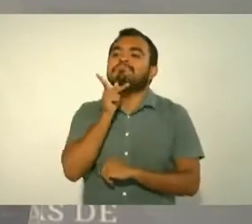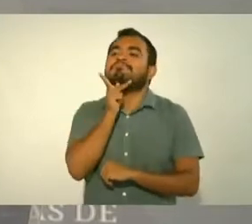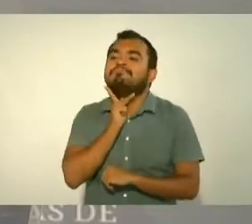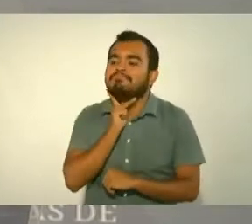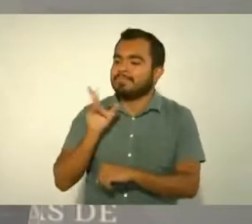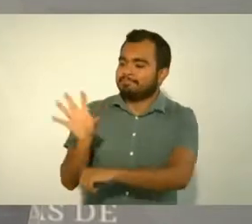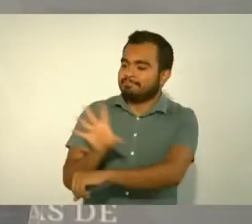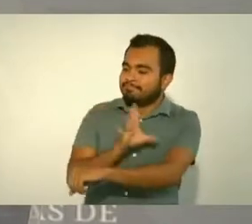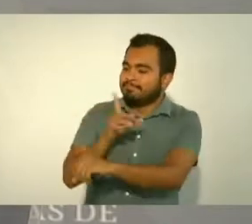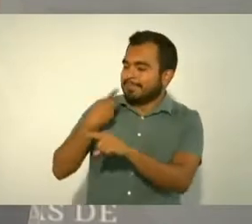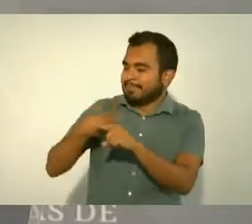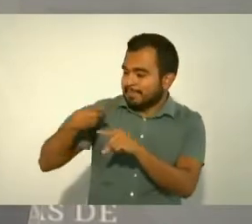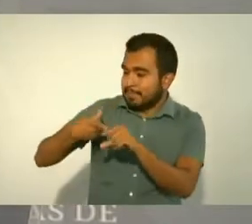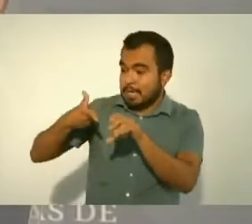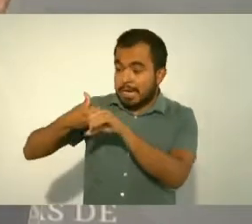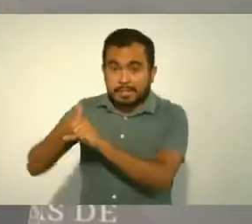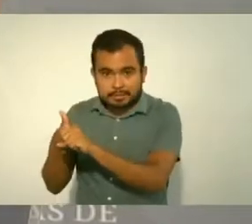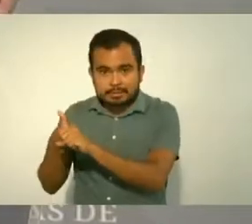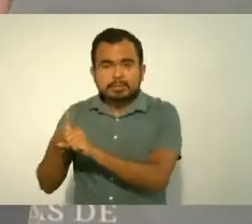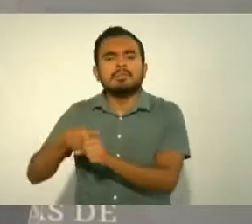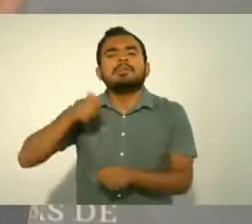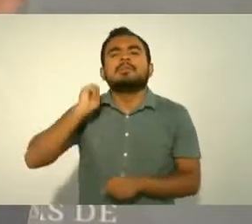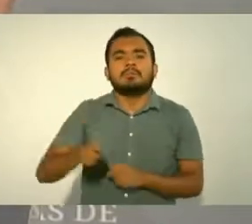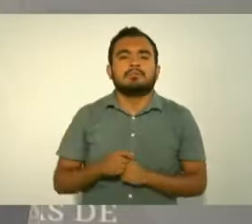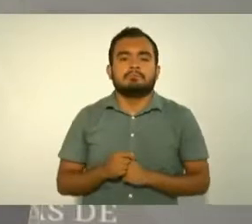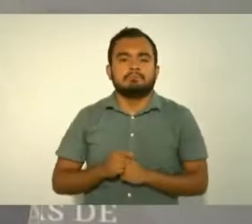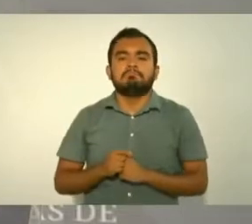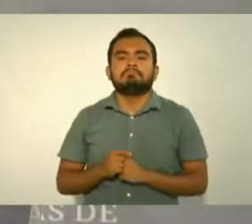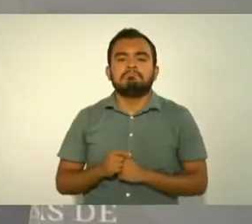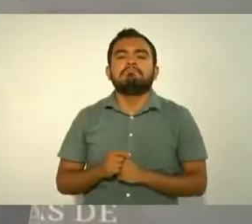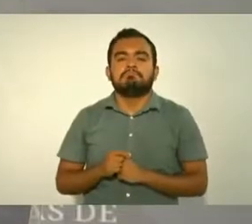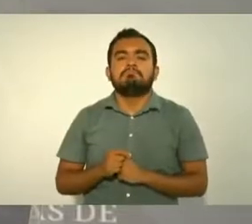es 0.6